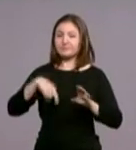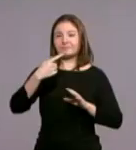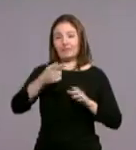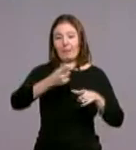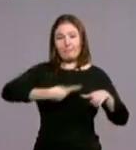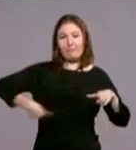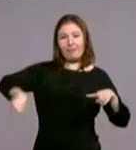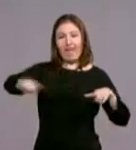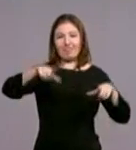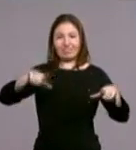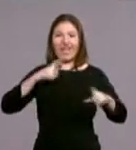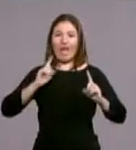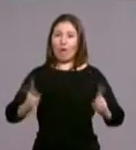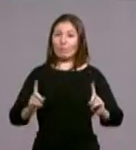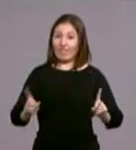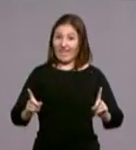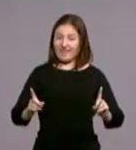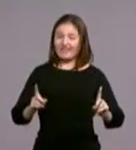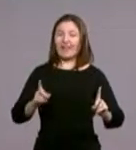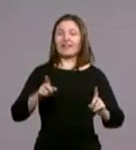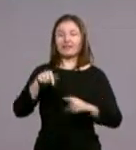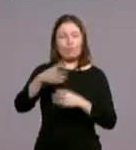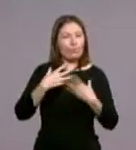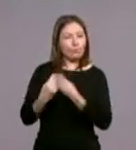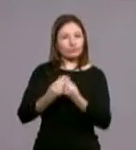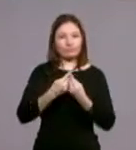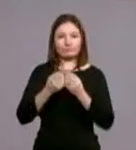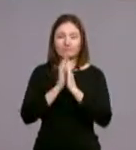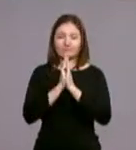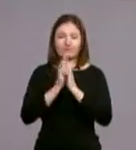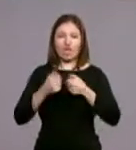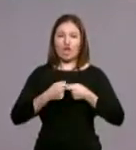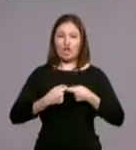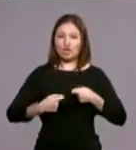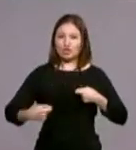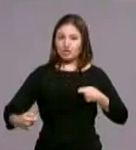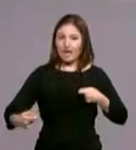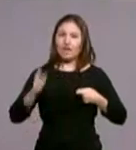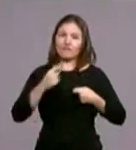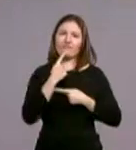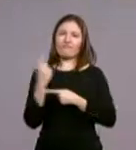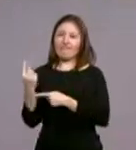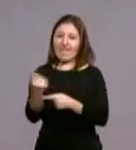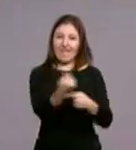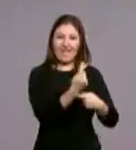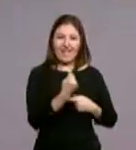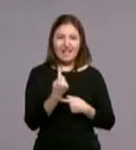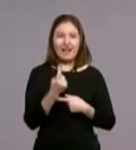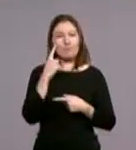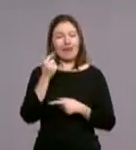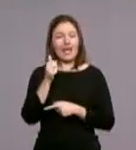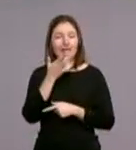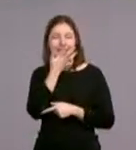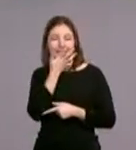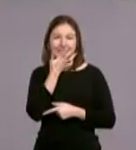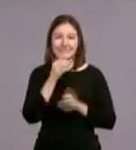y allí todos juntos rezaremos un rosario con velas para que sea un gesto que represente,